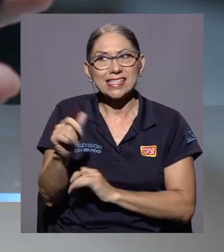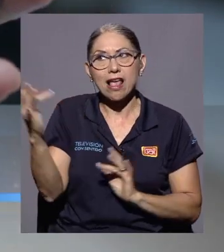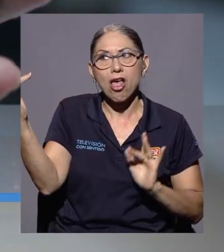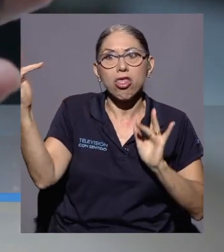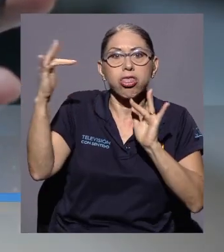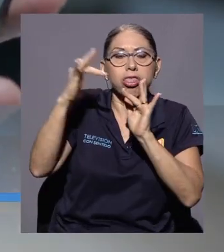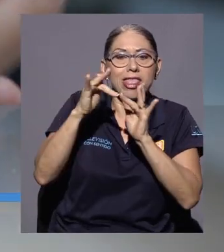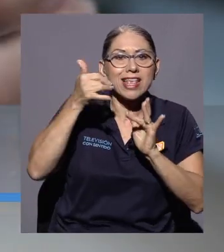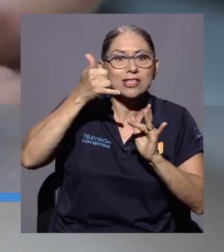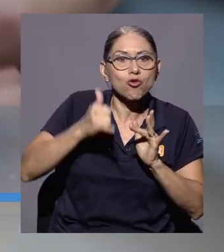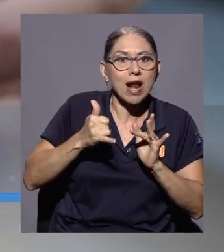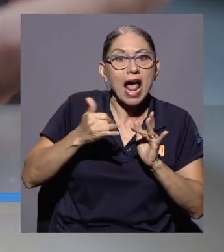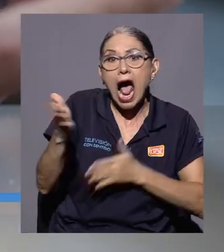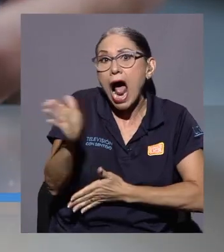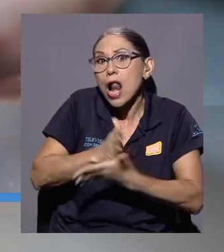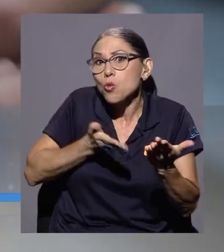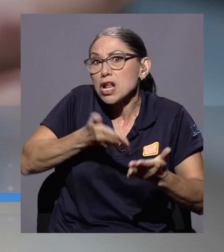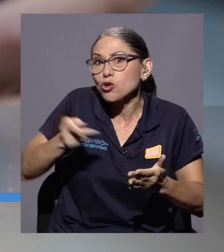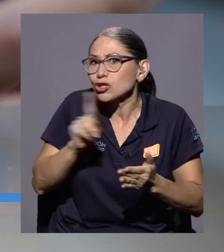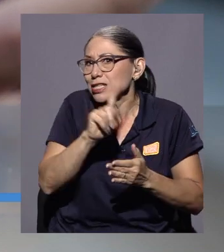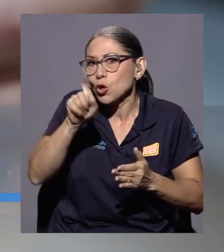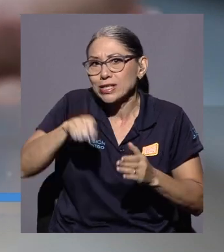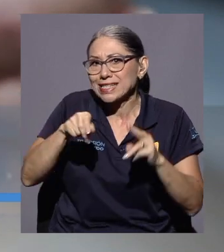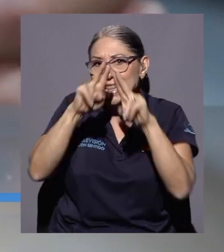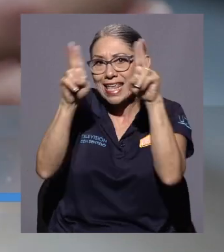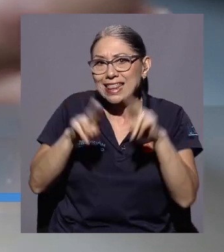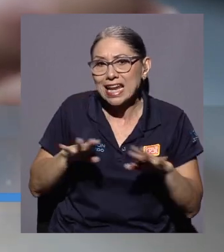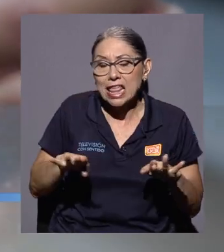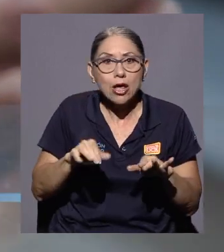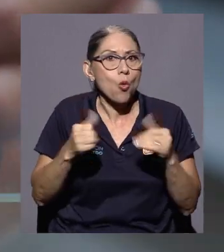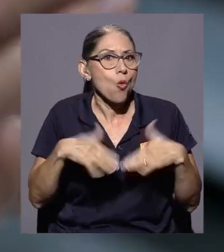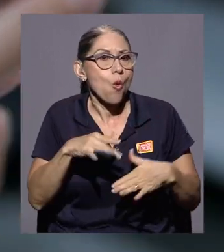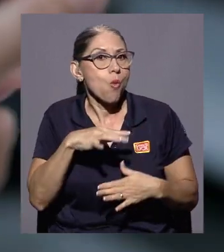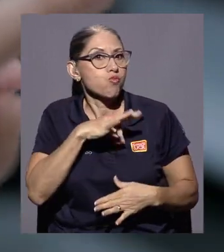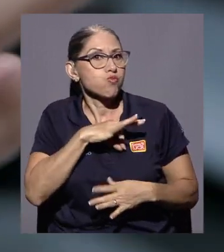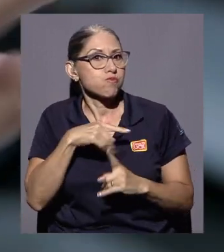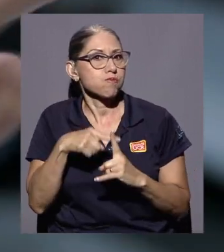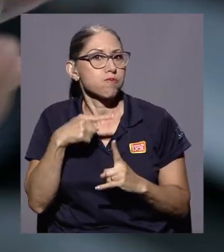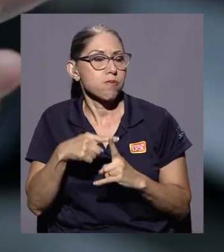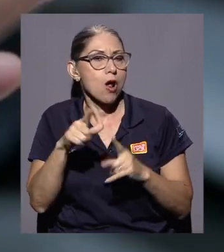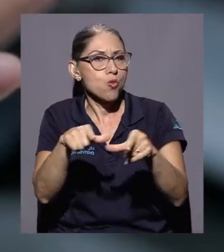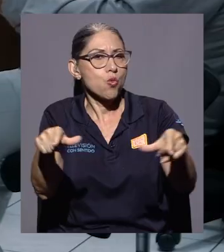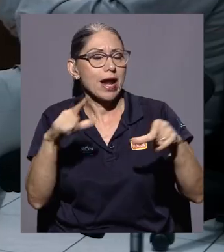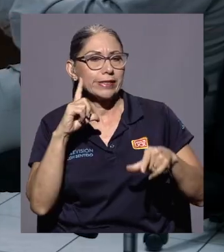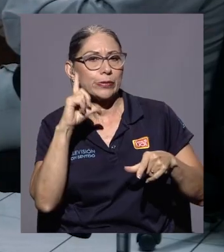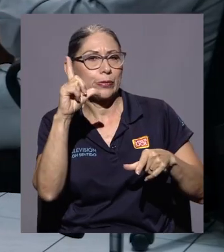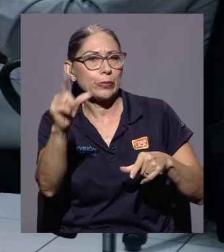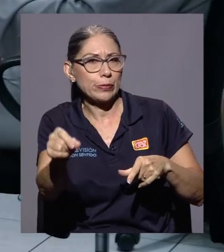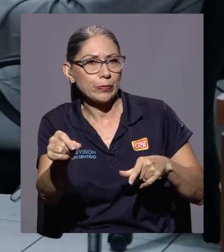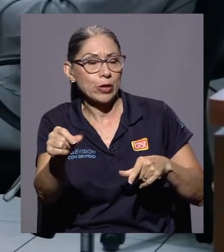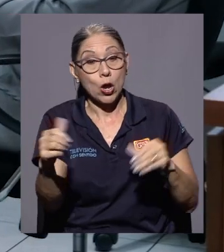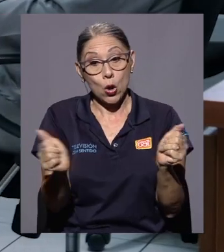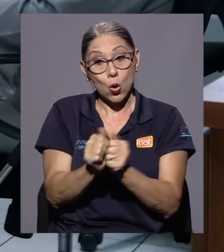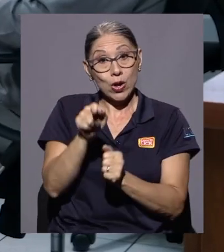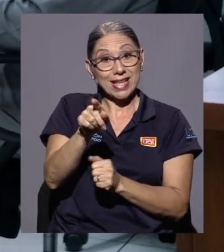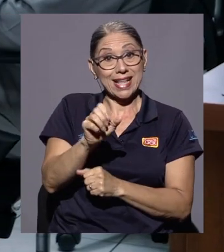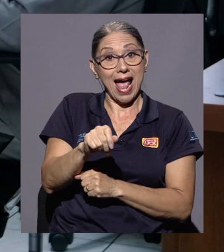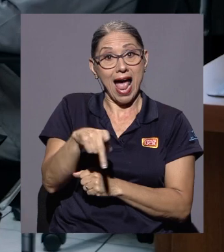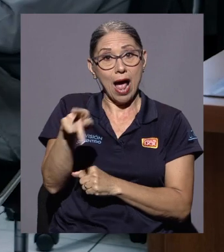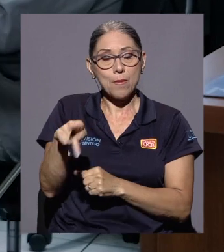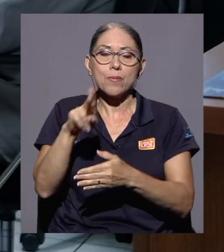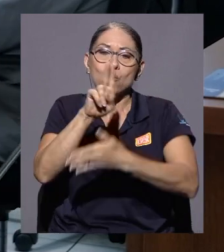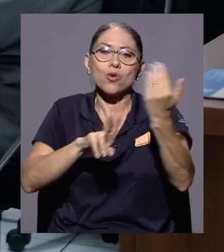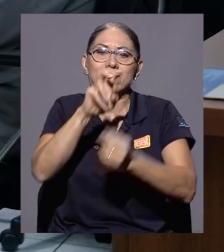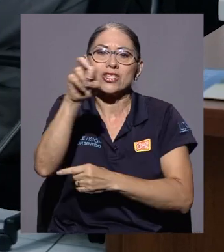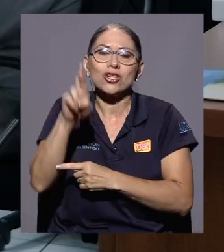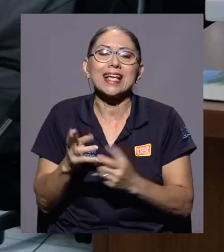algunas de sus funciones no requieren conexión a internet, lo que le da una ventaja para su uso en zonas remotas. Con el lanzamiento de esta utilidad, la